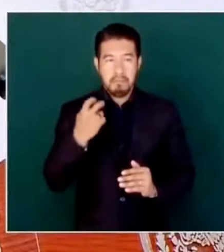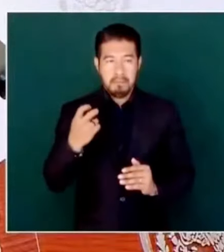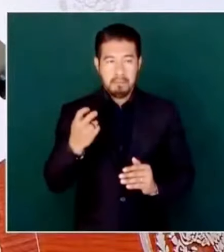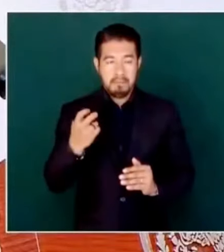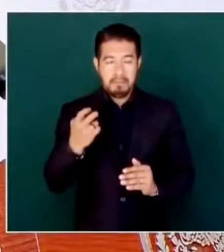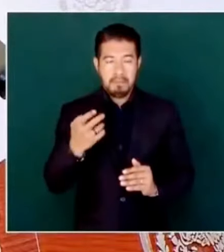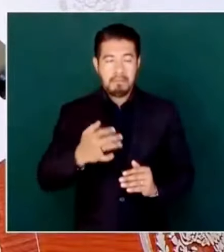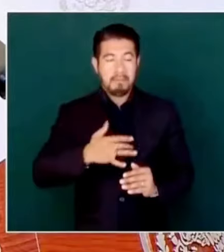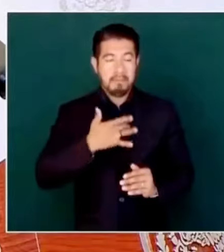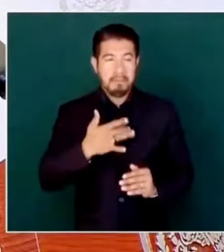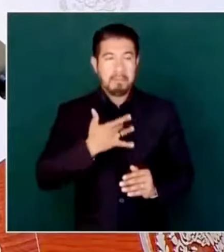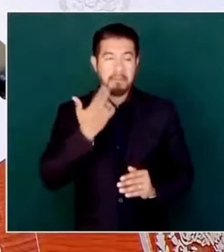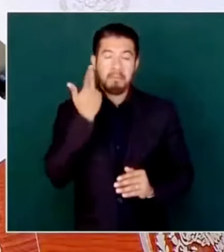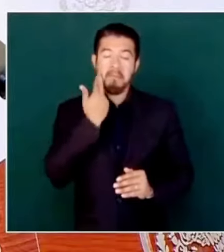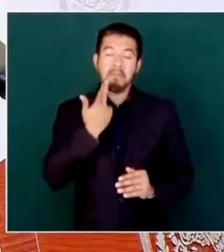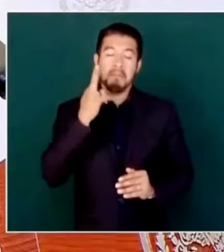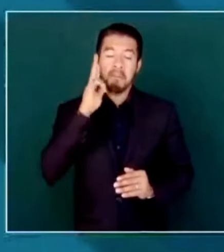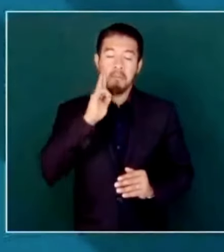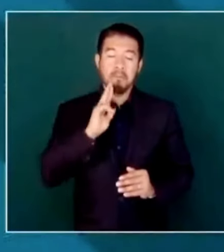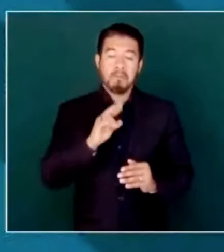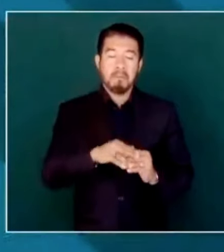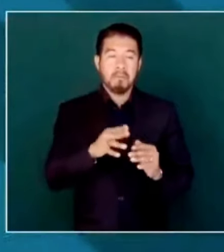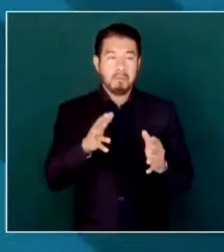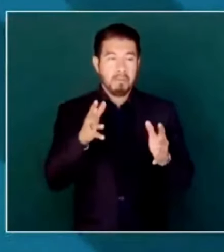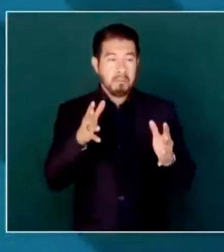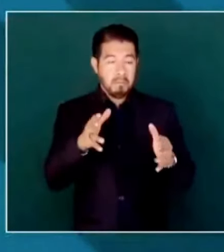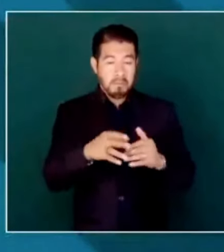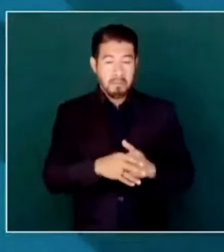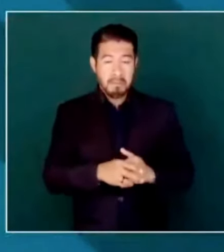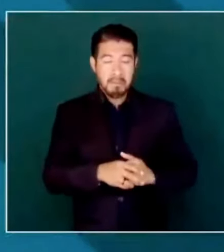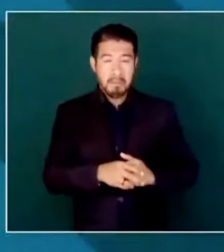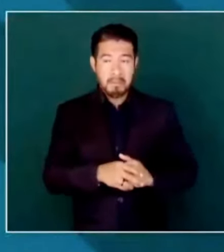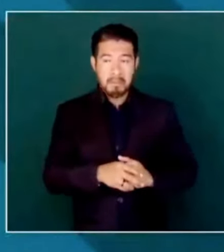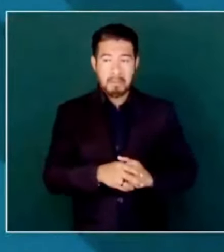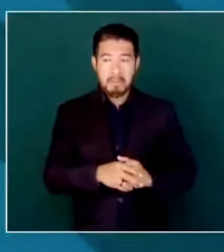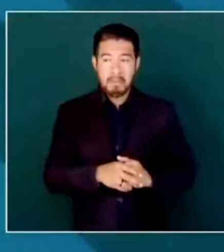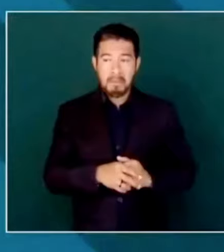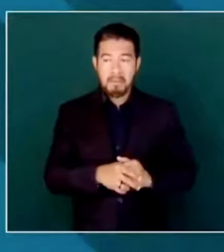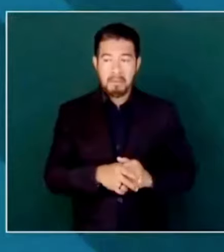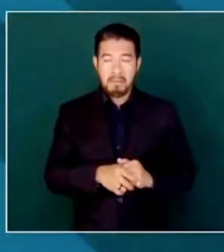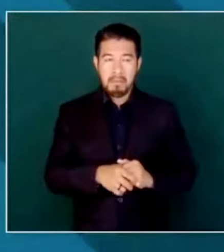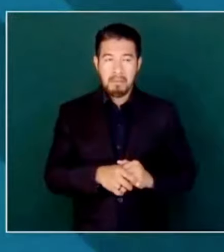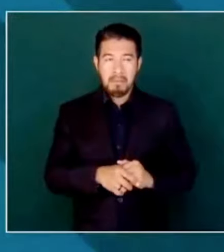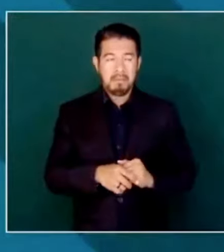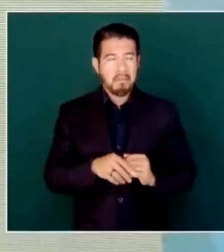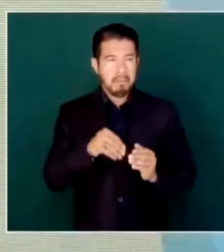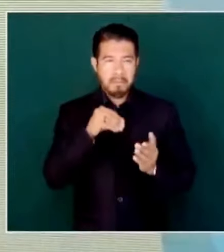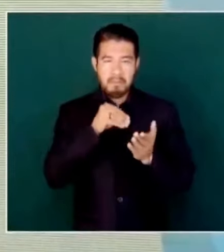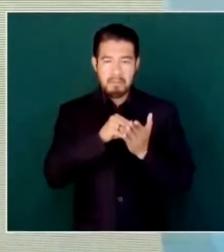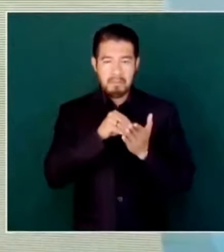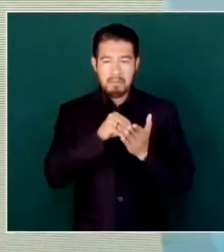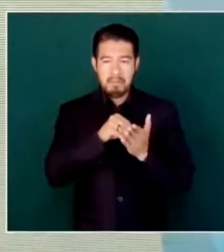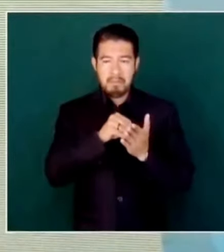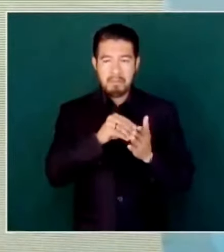racismo prevaleció y prevalece